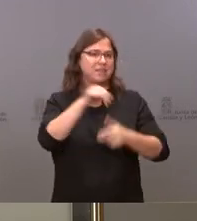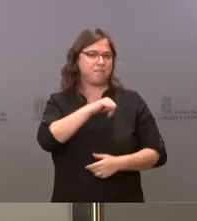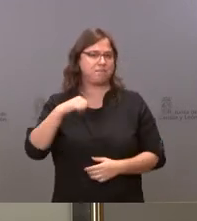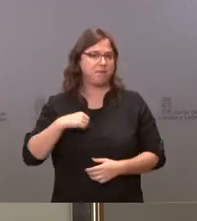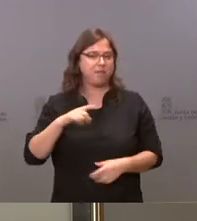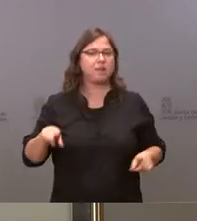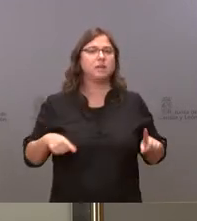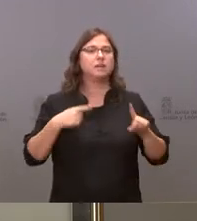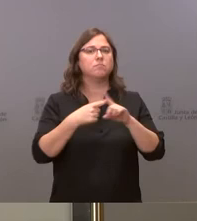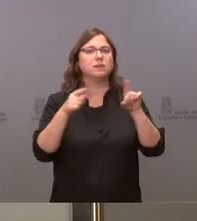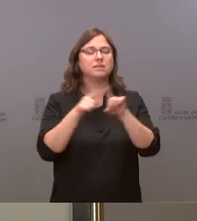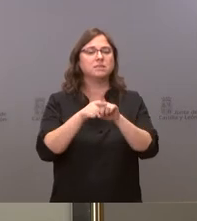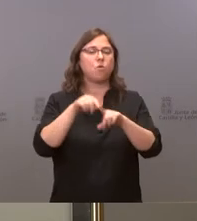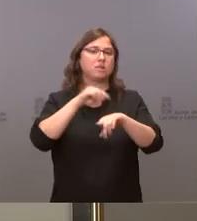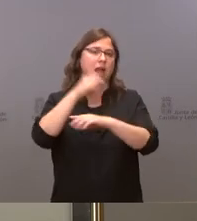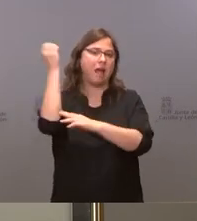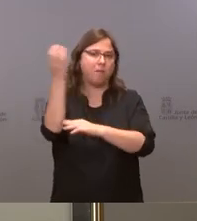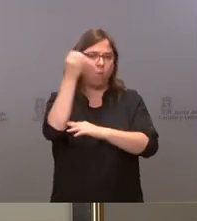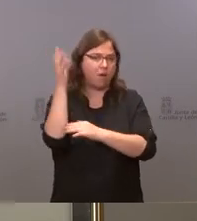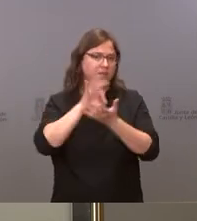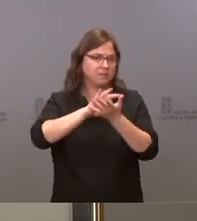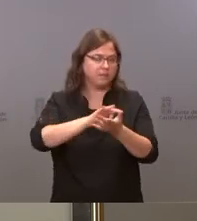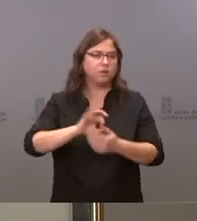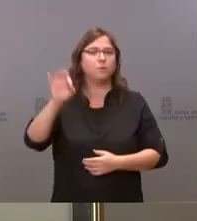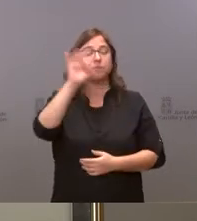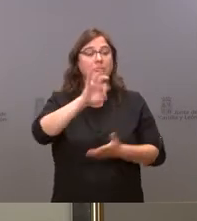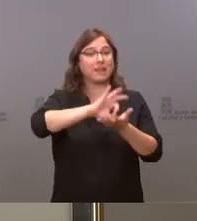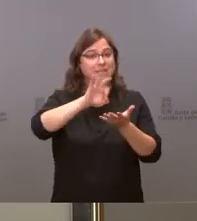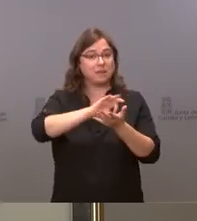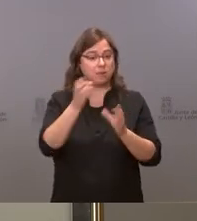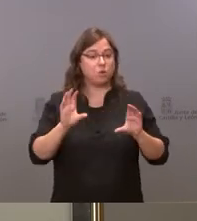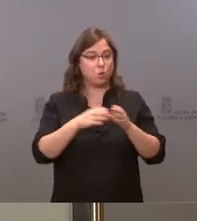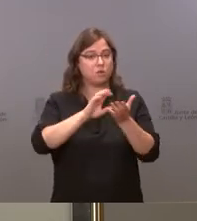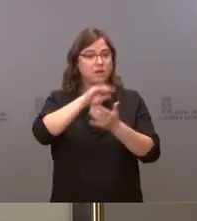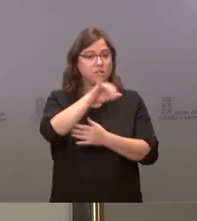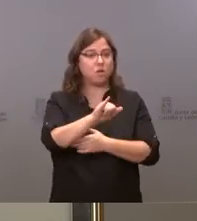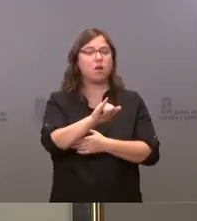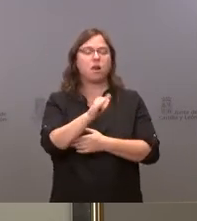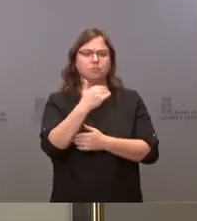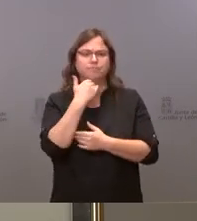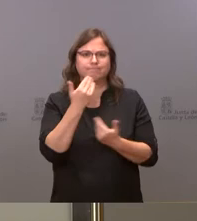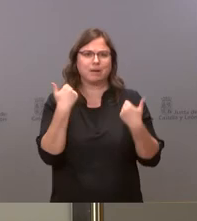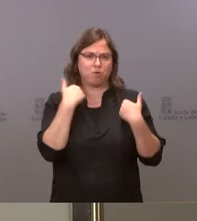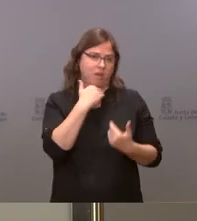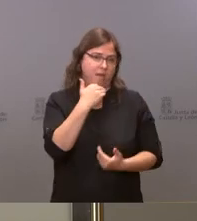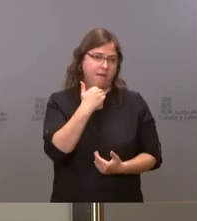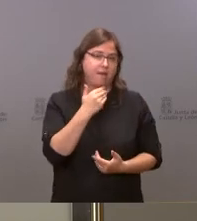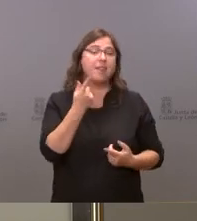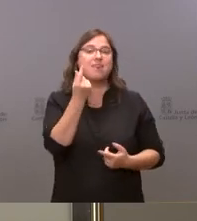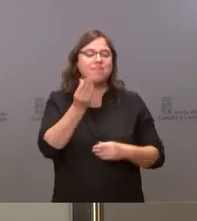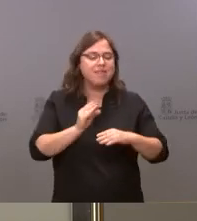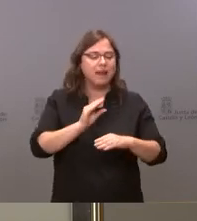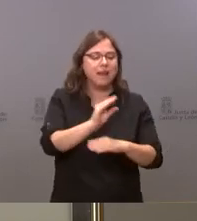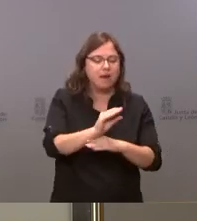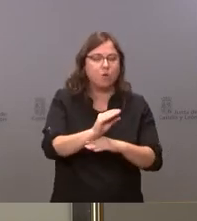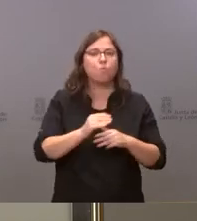servicio de ambulancias dos servicios en los que la Junta pues tiene ahí algo que decir respecto al dinero que pone la